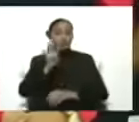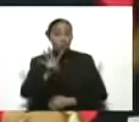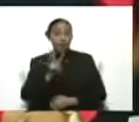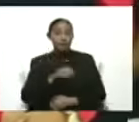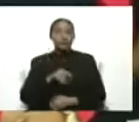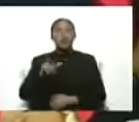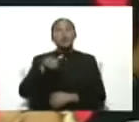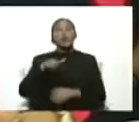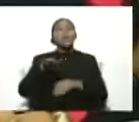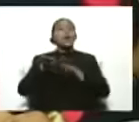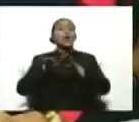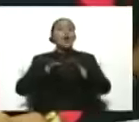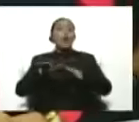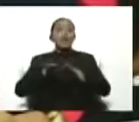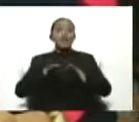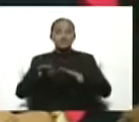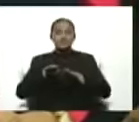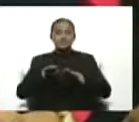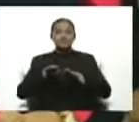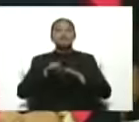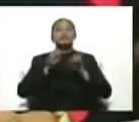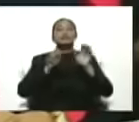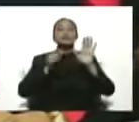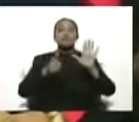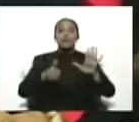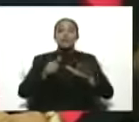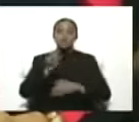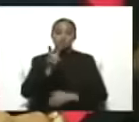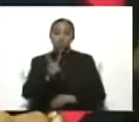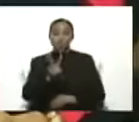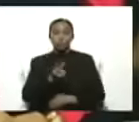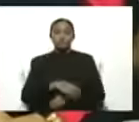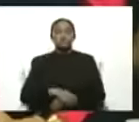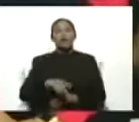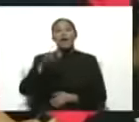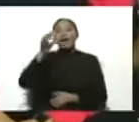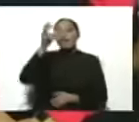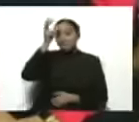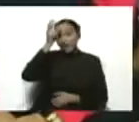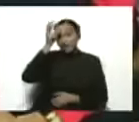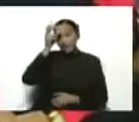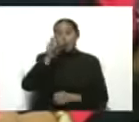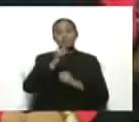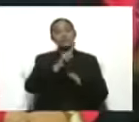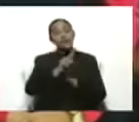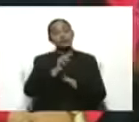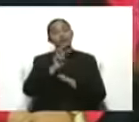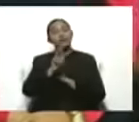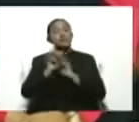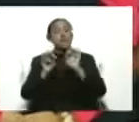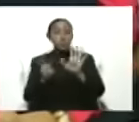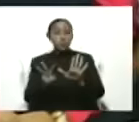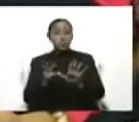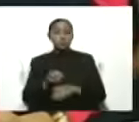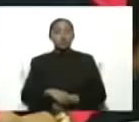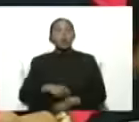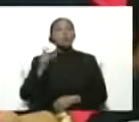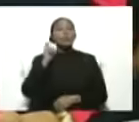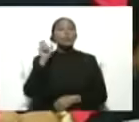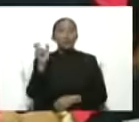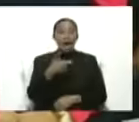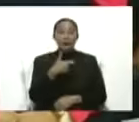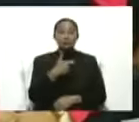Cogedes 62, Falcón 138, Huarico